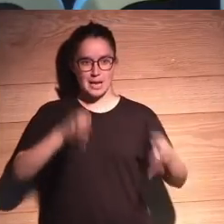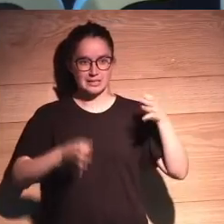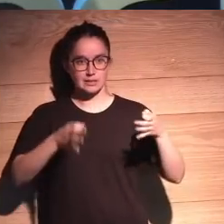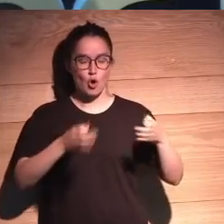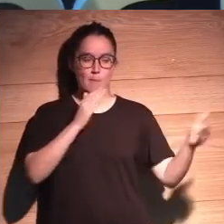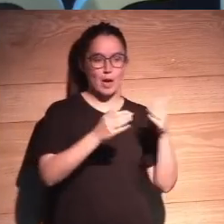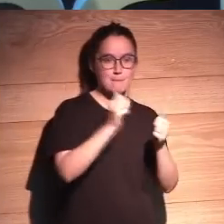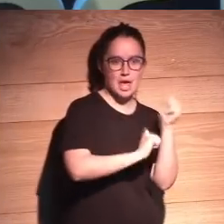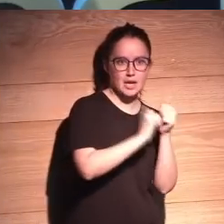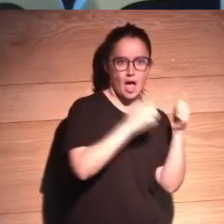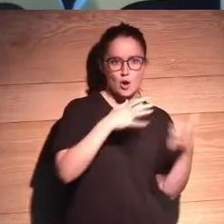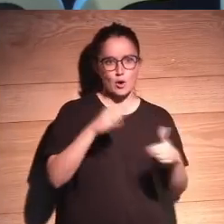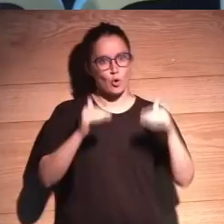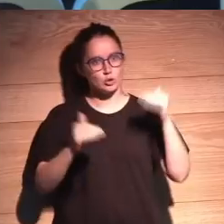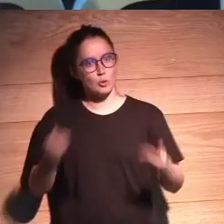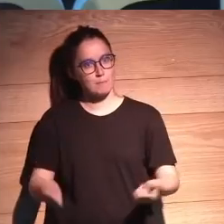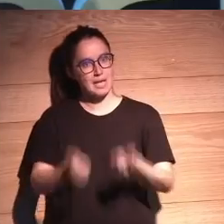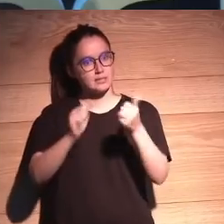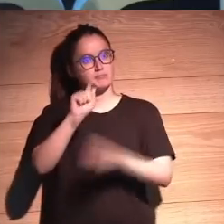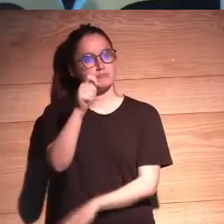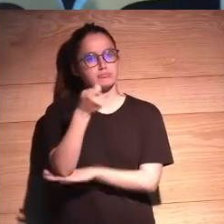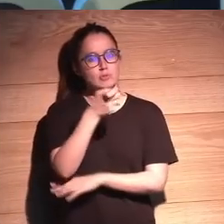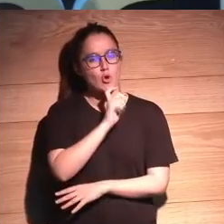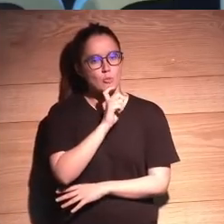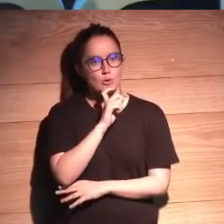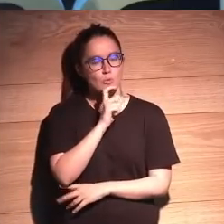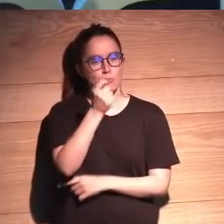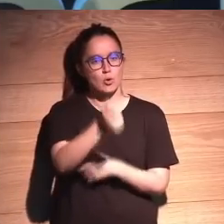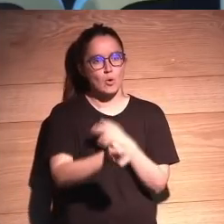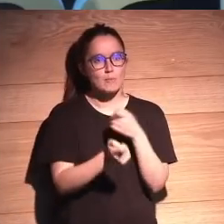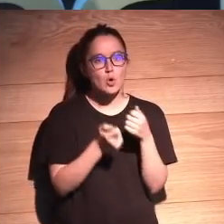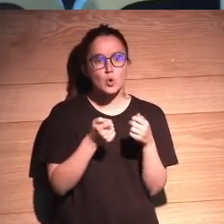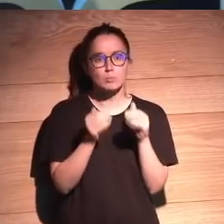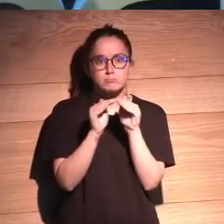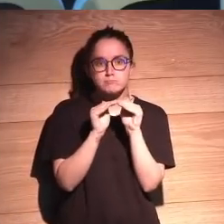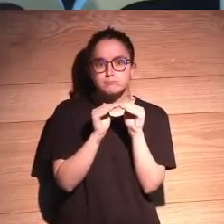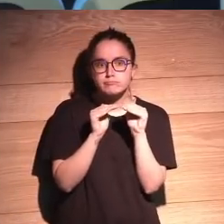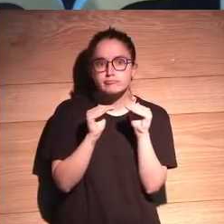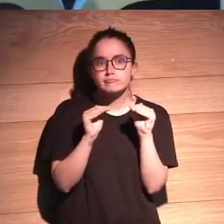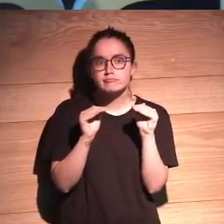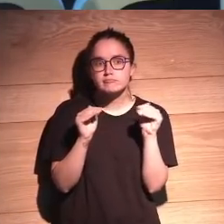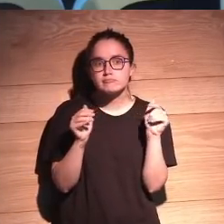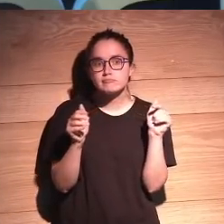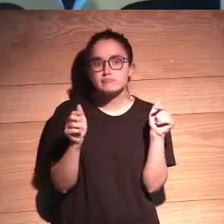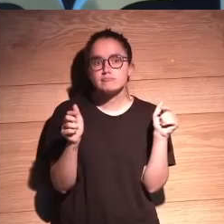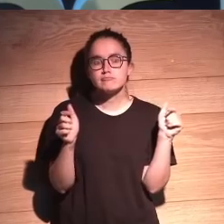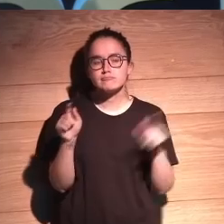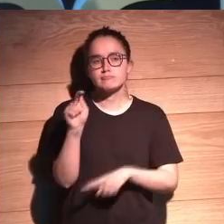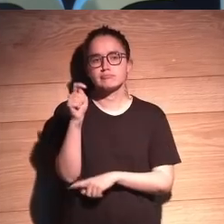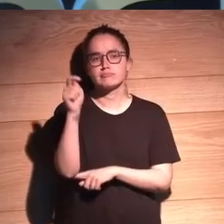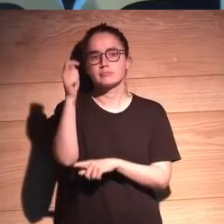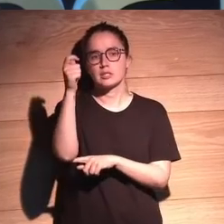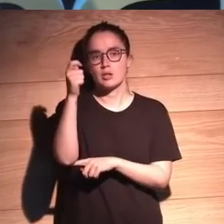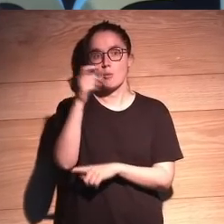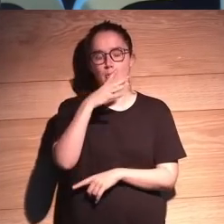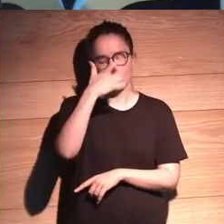piedra. Bueno, ¿cómo lo hemos logrado? De una forma incremental, silenciosa, nada aparatosa, pero lo vamos logrando. Y de ahí